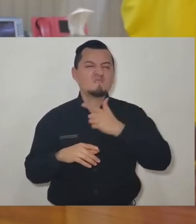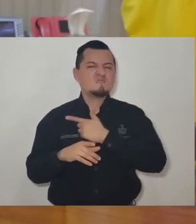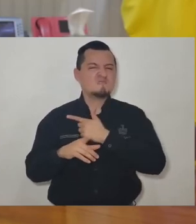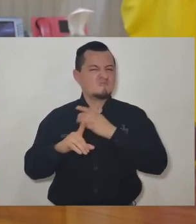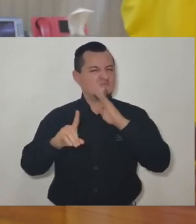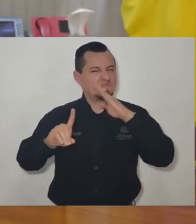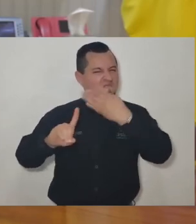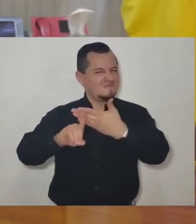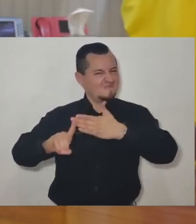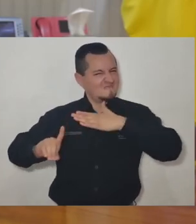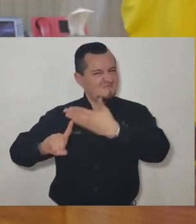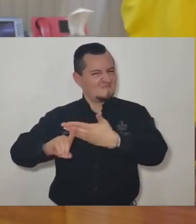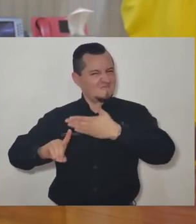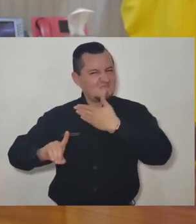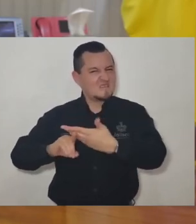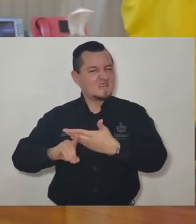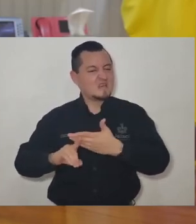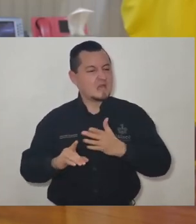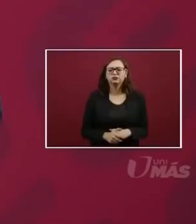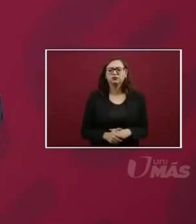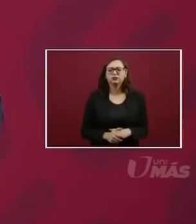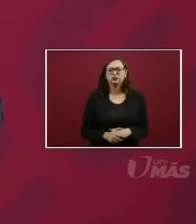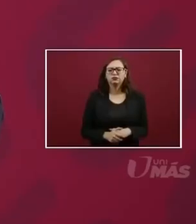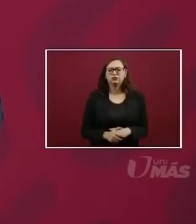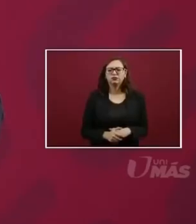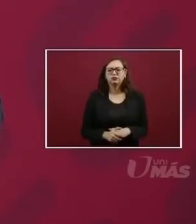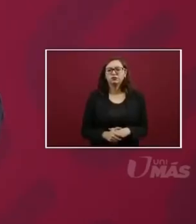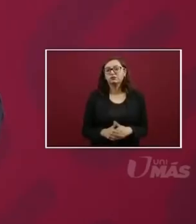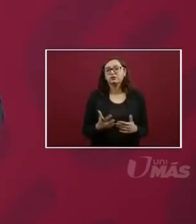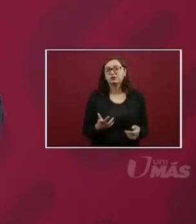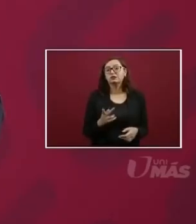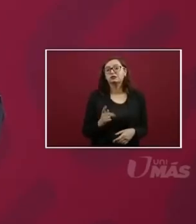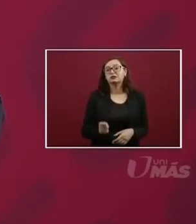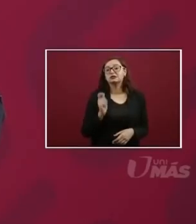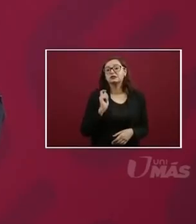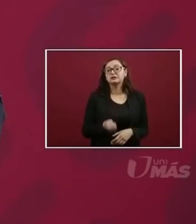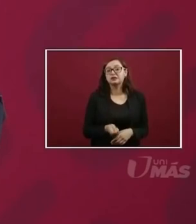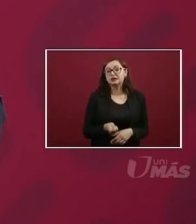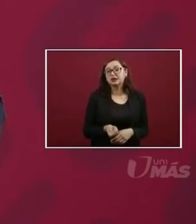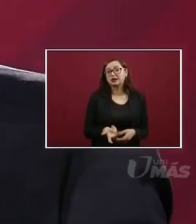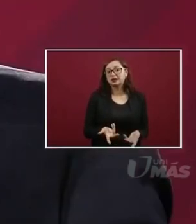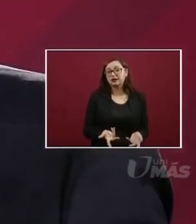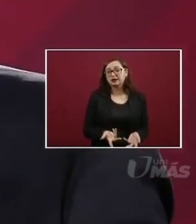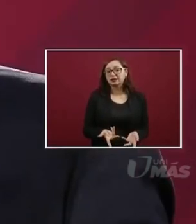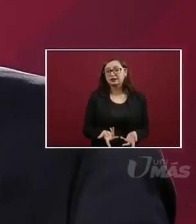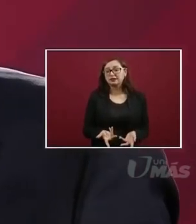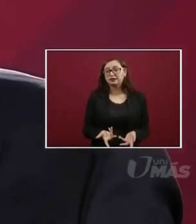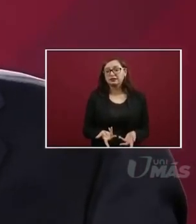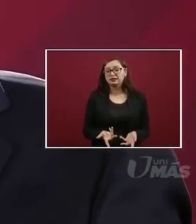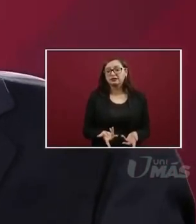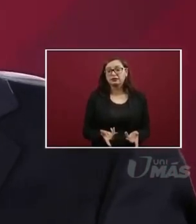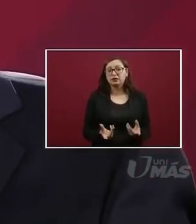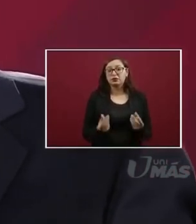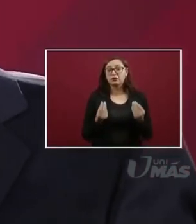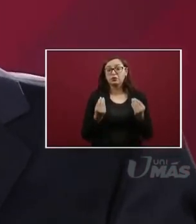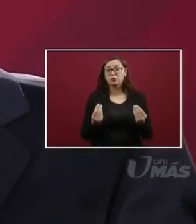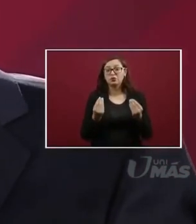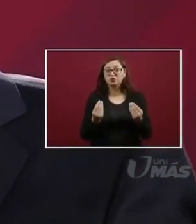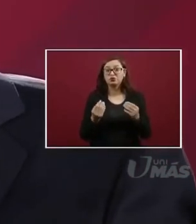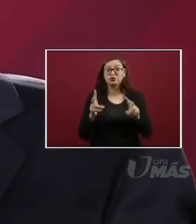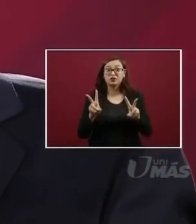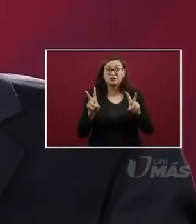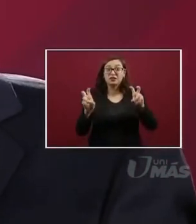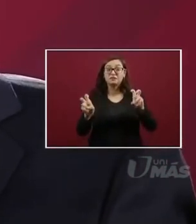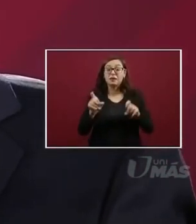que le siguen haciendo el trabajo a los delincuentes. En el AMPA del periodismo se usa mucho que la calumnia